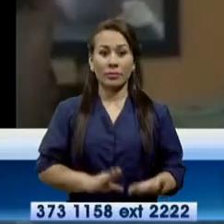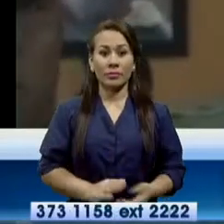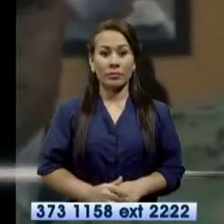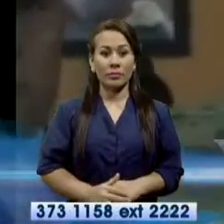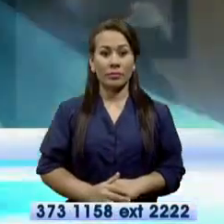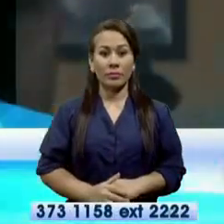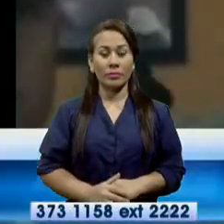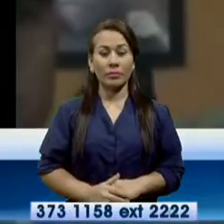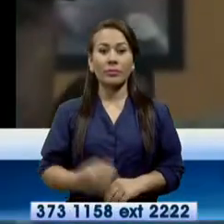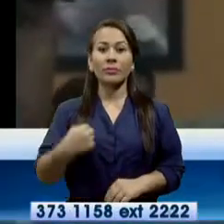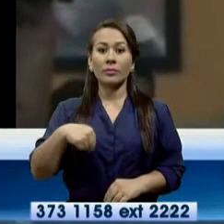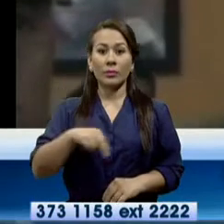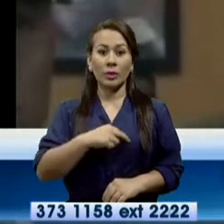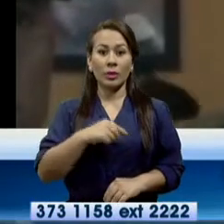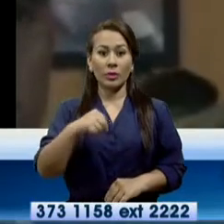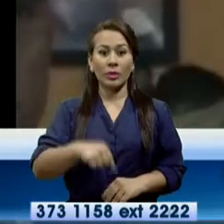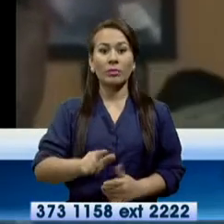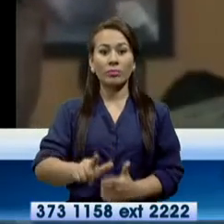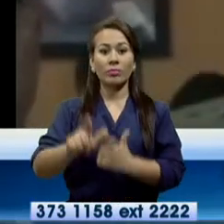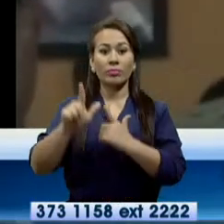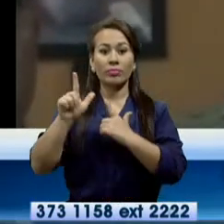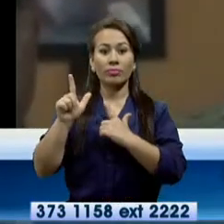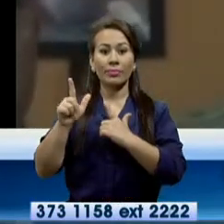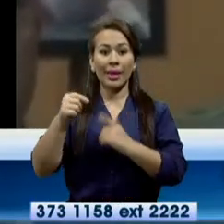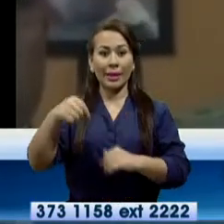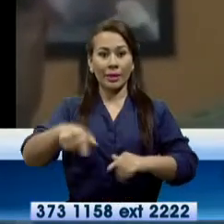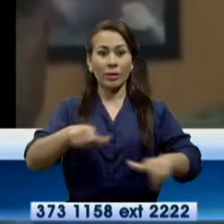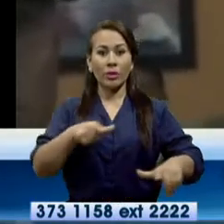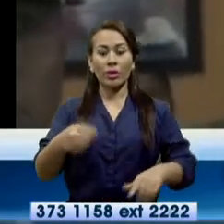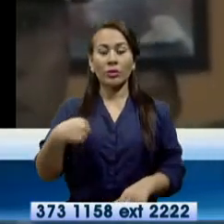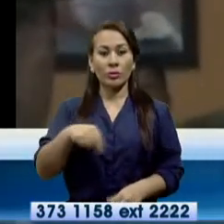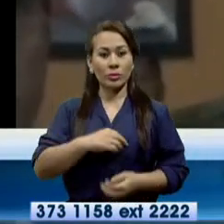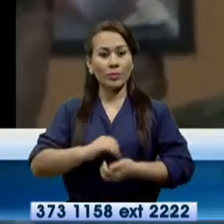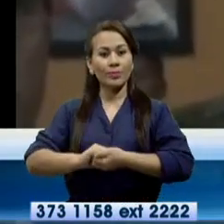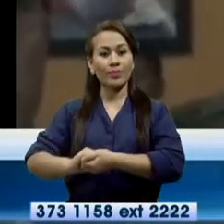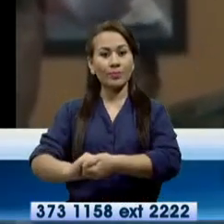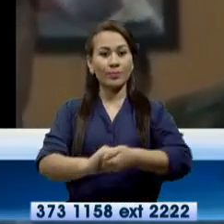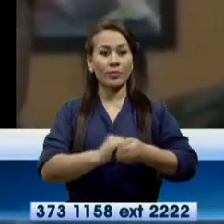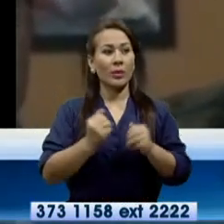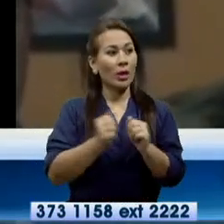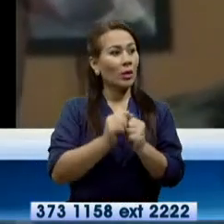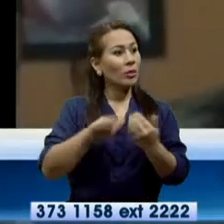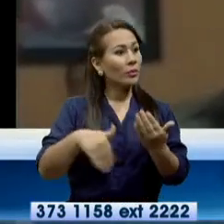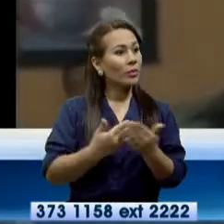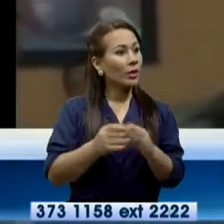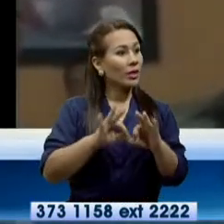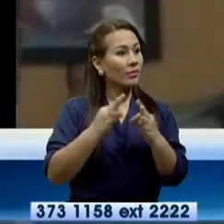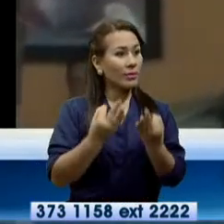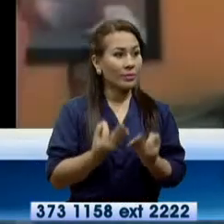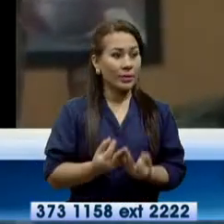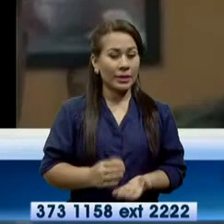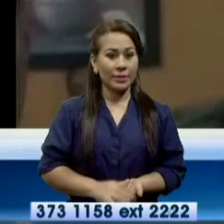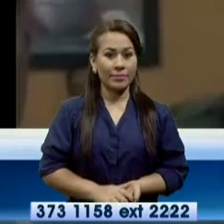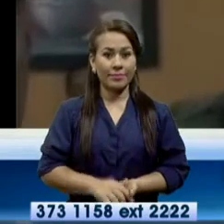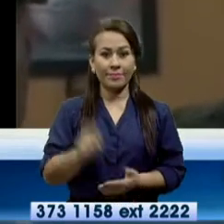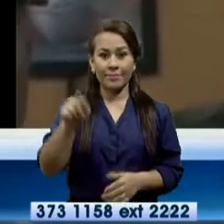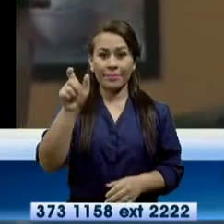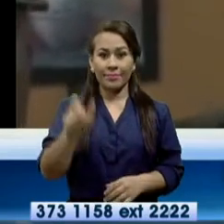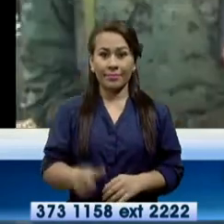Nosotros como brigada de infantería número 7 Loja nos queremos solidarizar con toda la familia del cabo